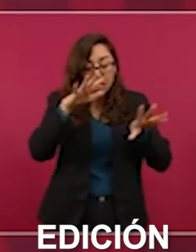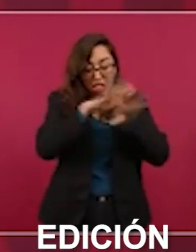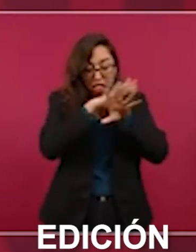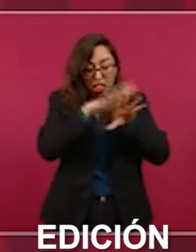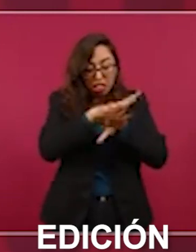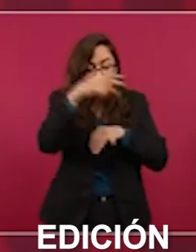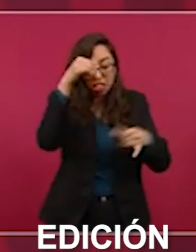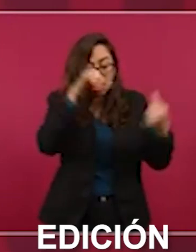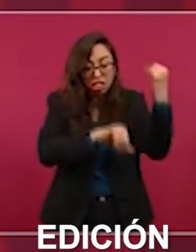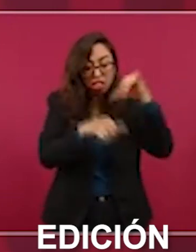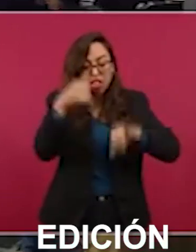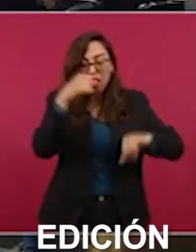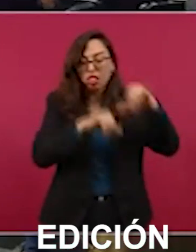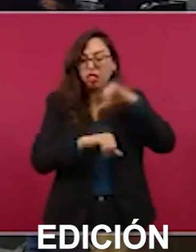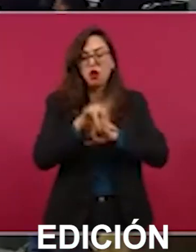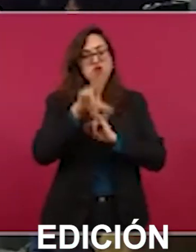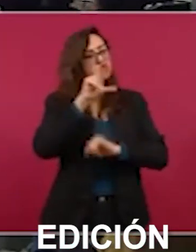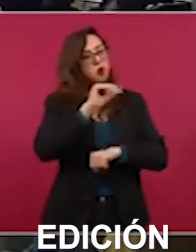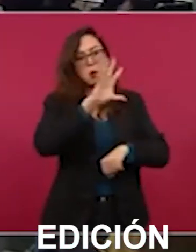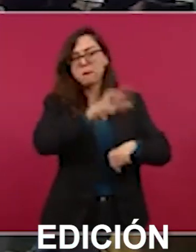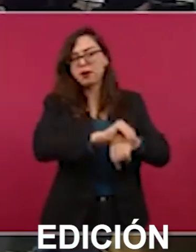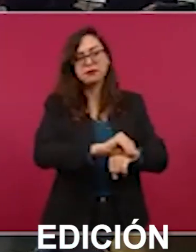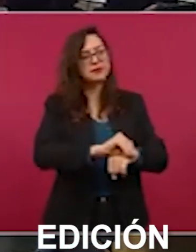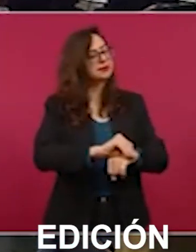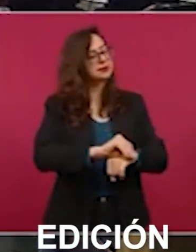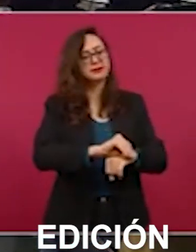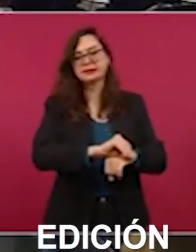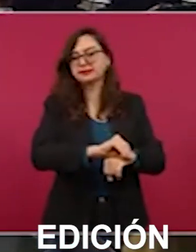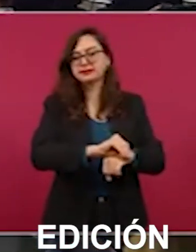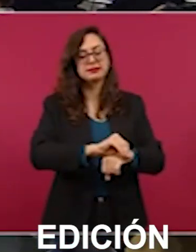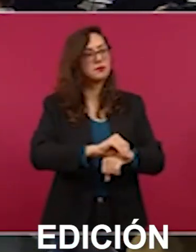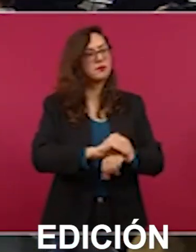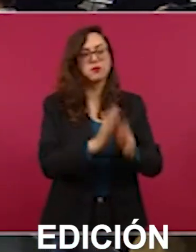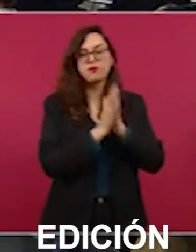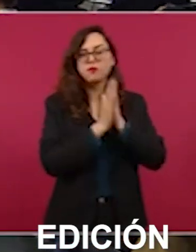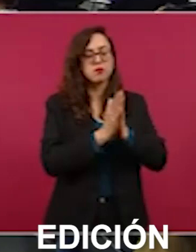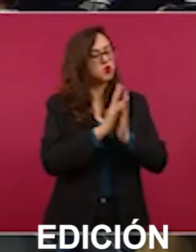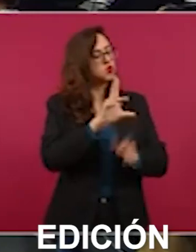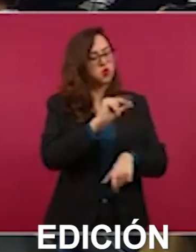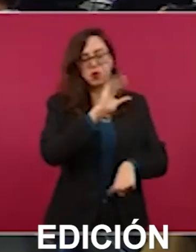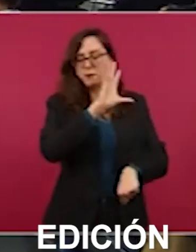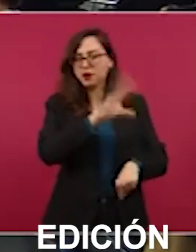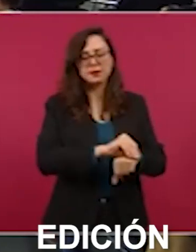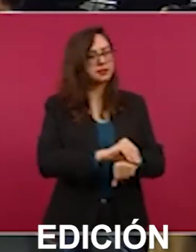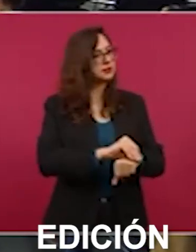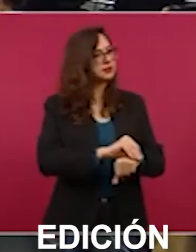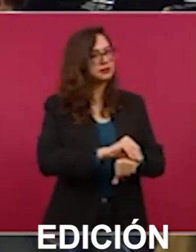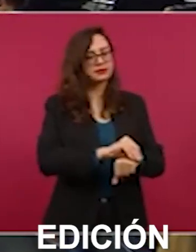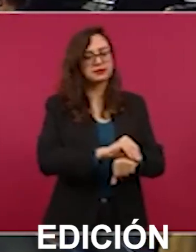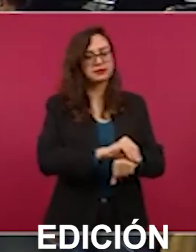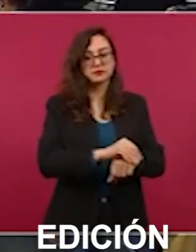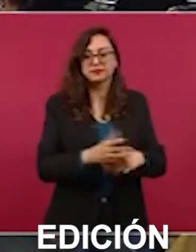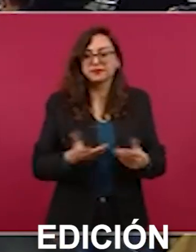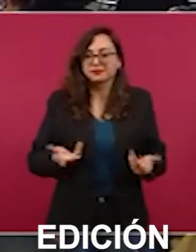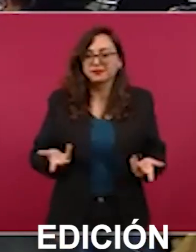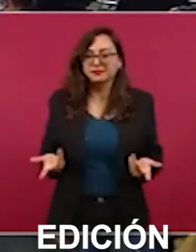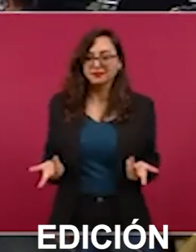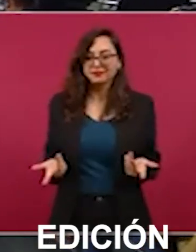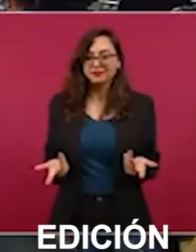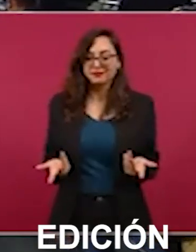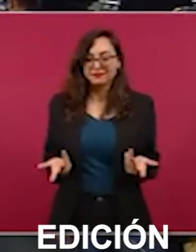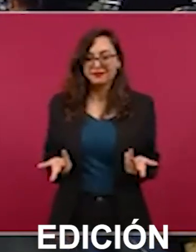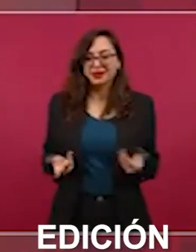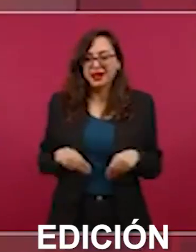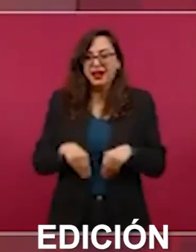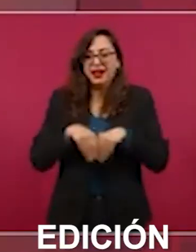no al maíz transgénico entonces y además es la salud